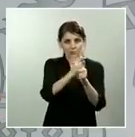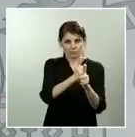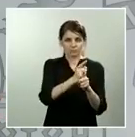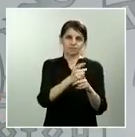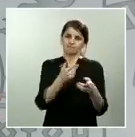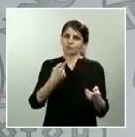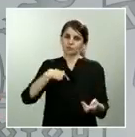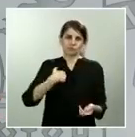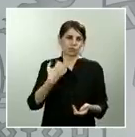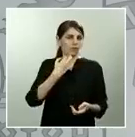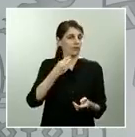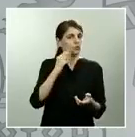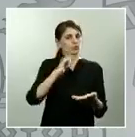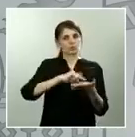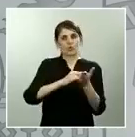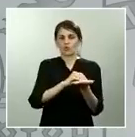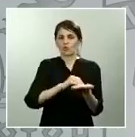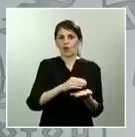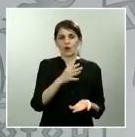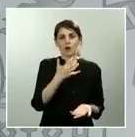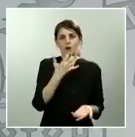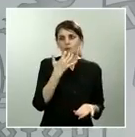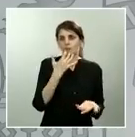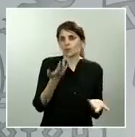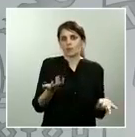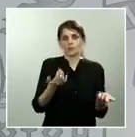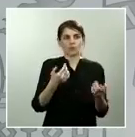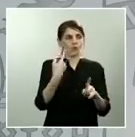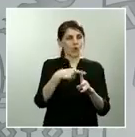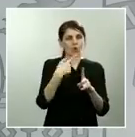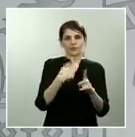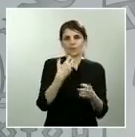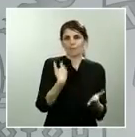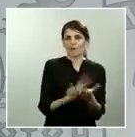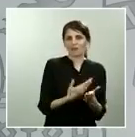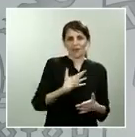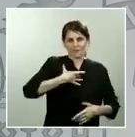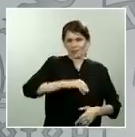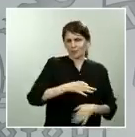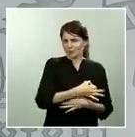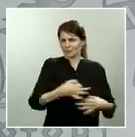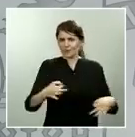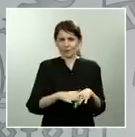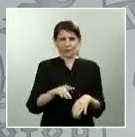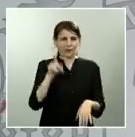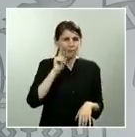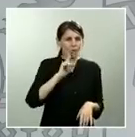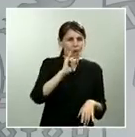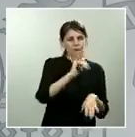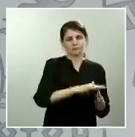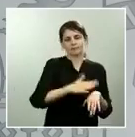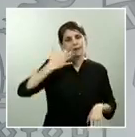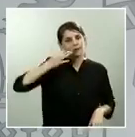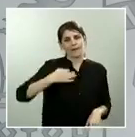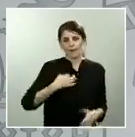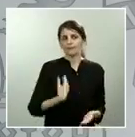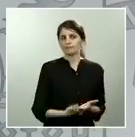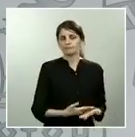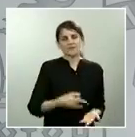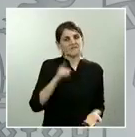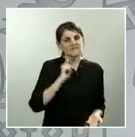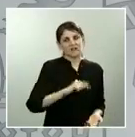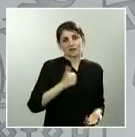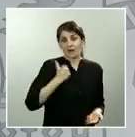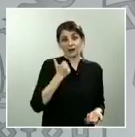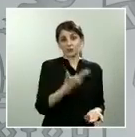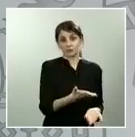Es decir, cuestiones que se pueden verificar, que son falsas, que a veces corren por las redes y que los técnicos que todos los días dan